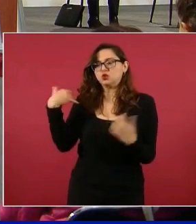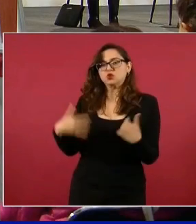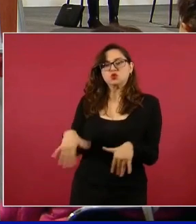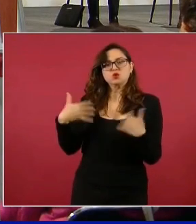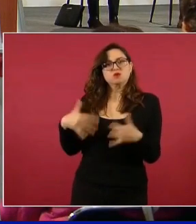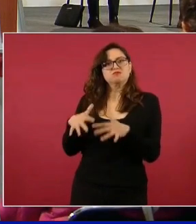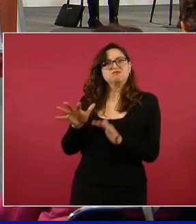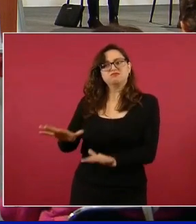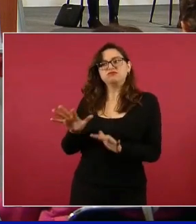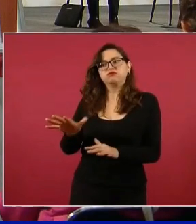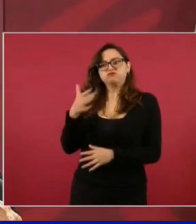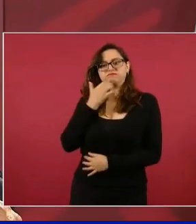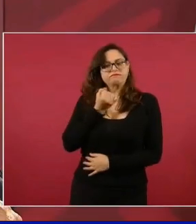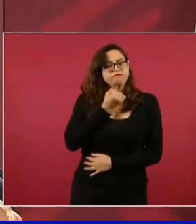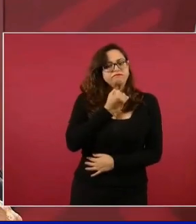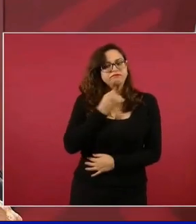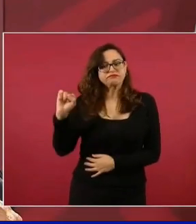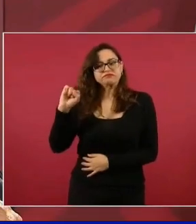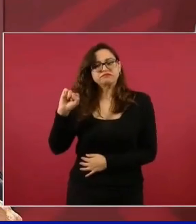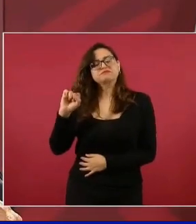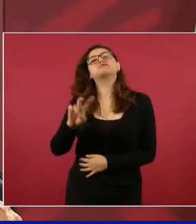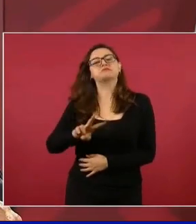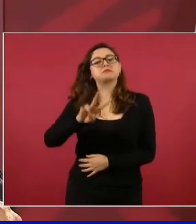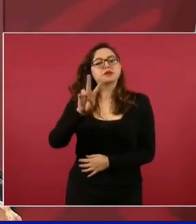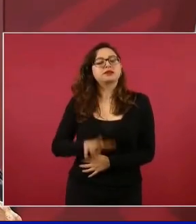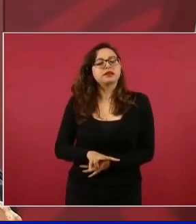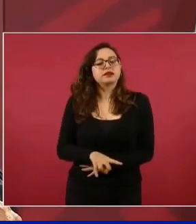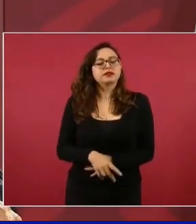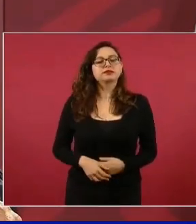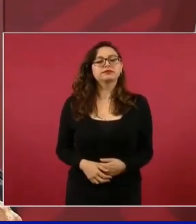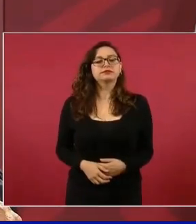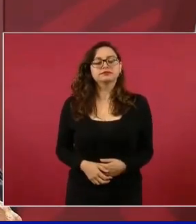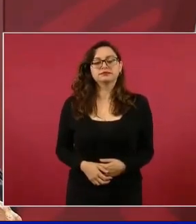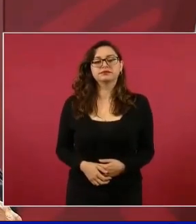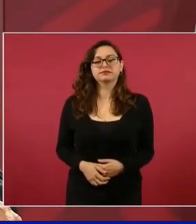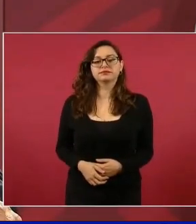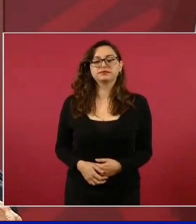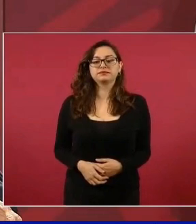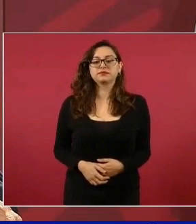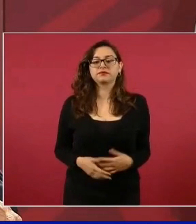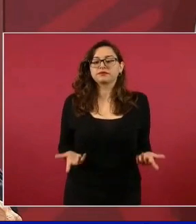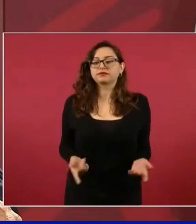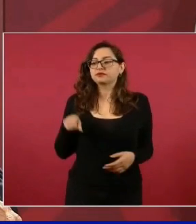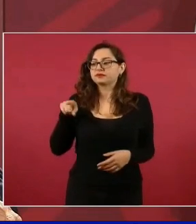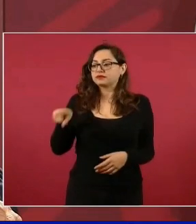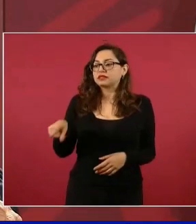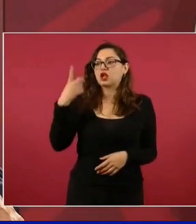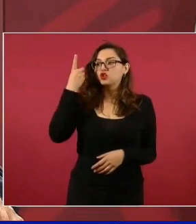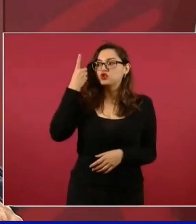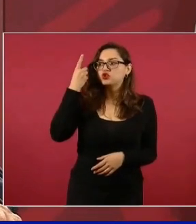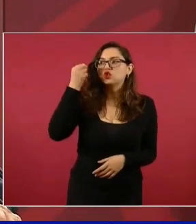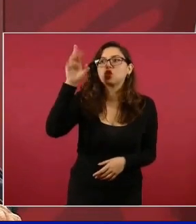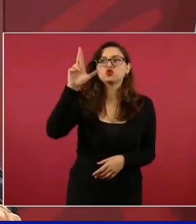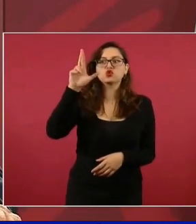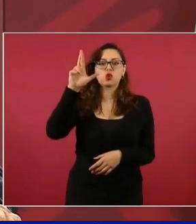mexicano, graduado